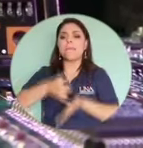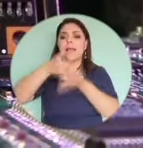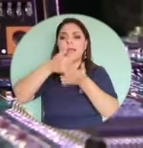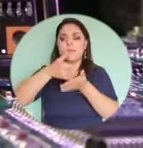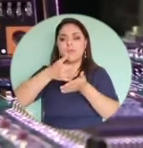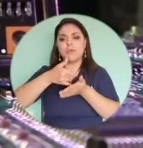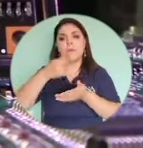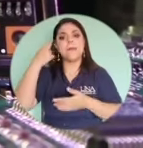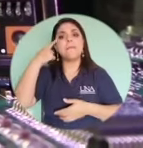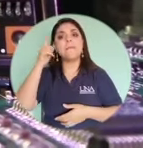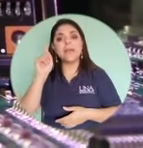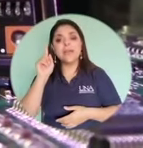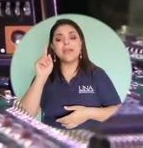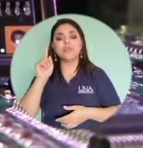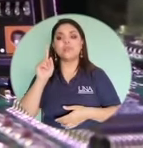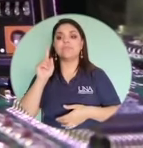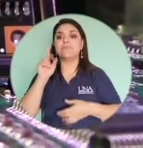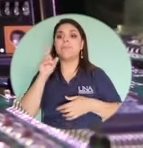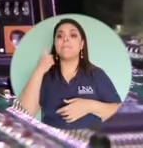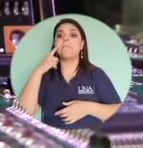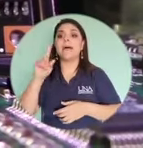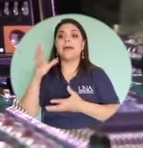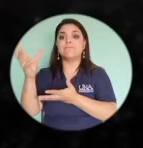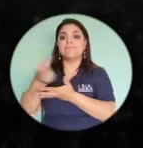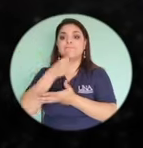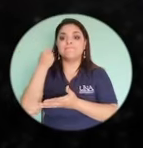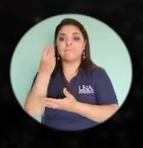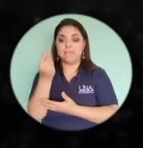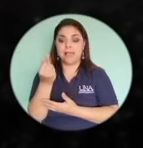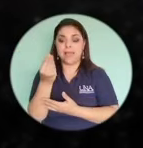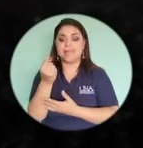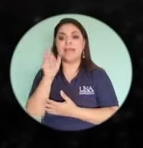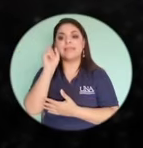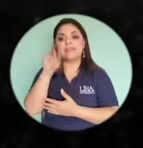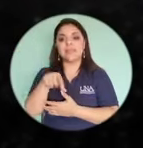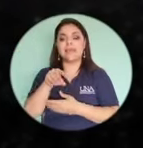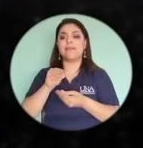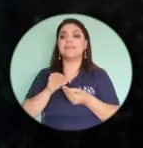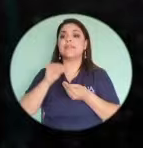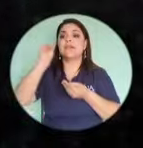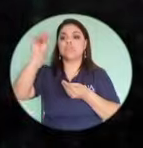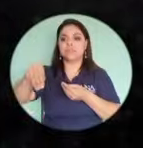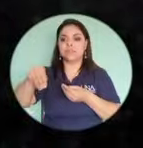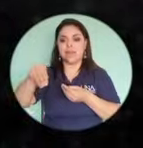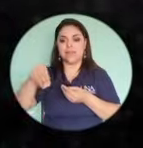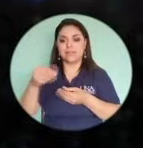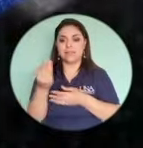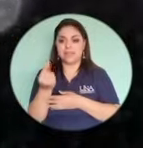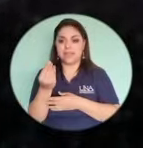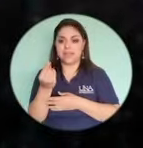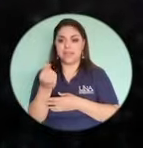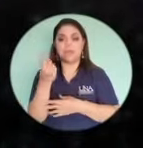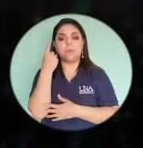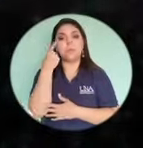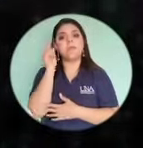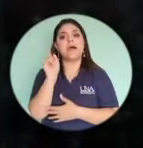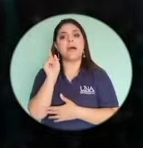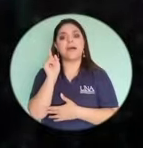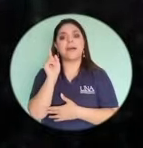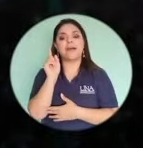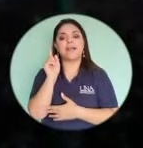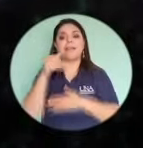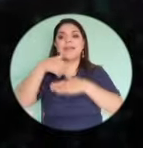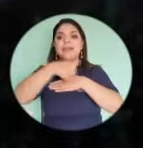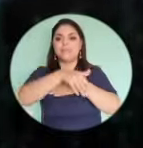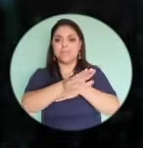premio pero para retirarlo que tenemos que depositar una cierta suma de dinero para lo que es la parte